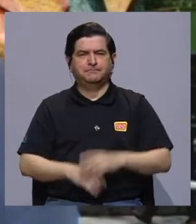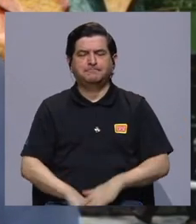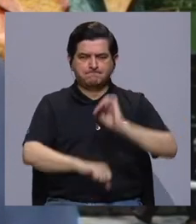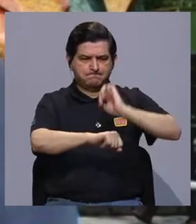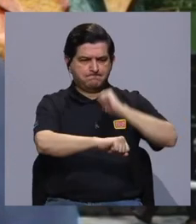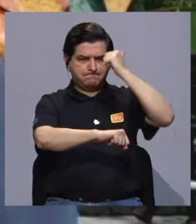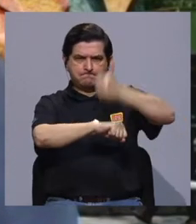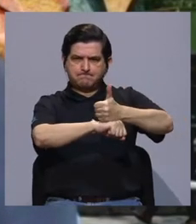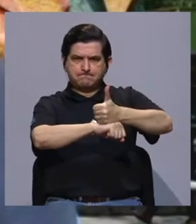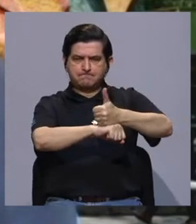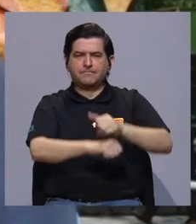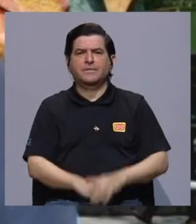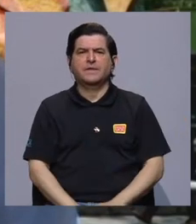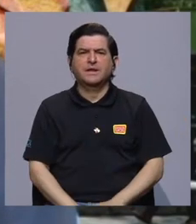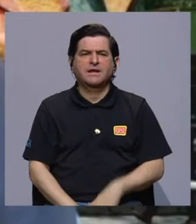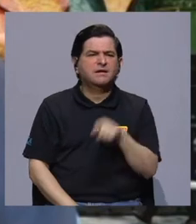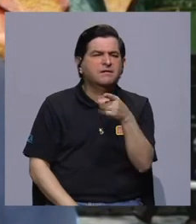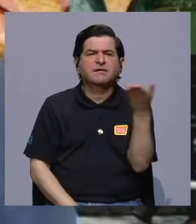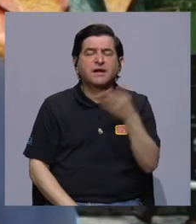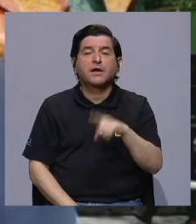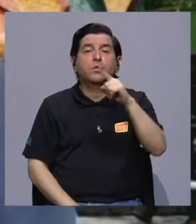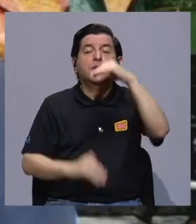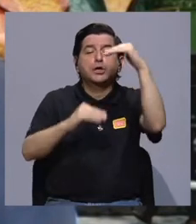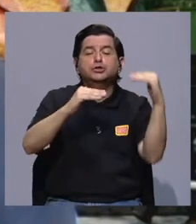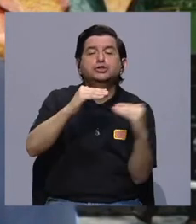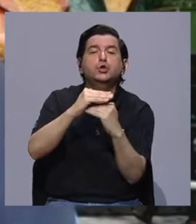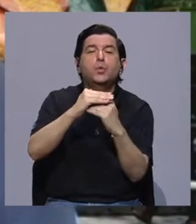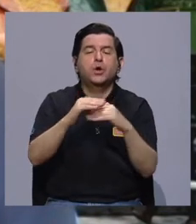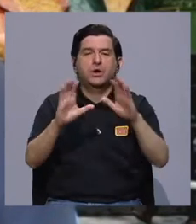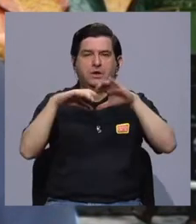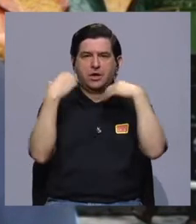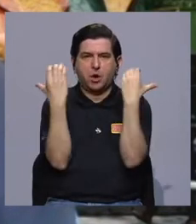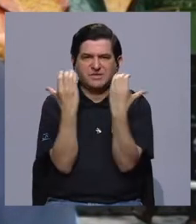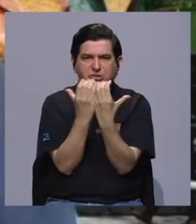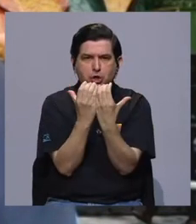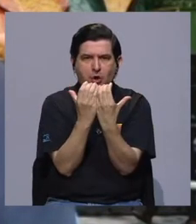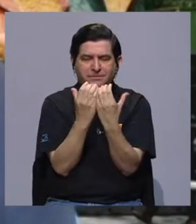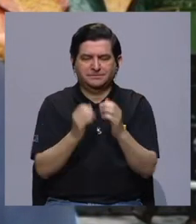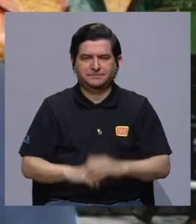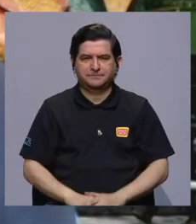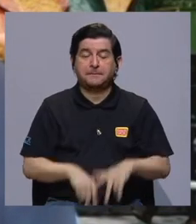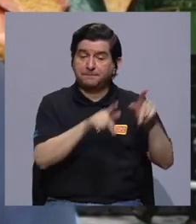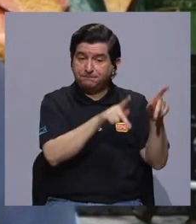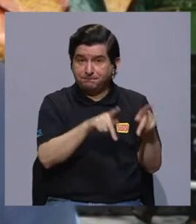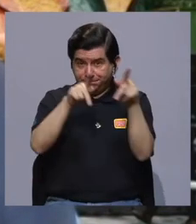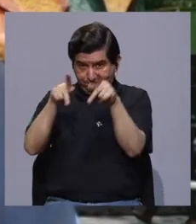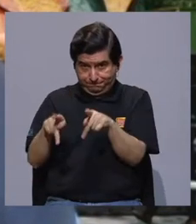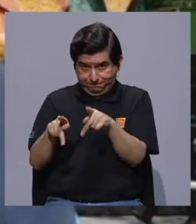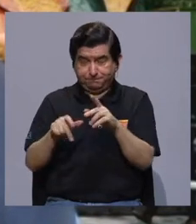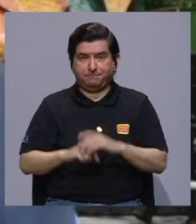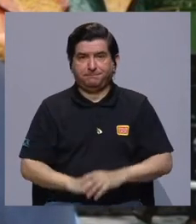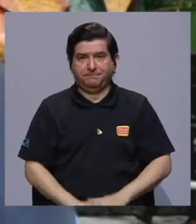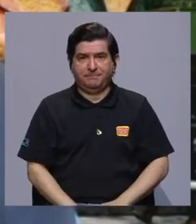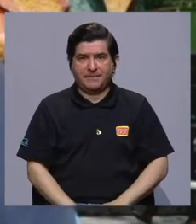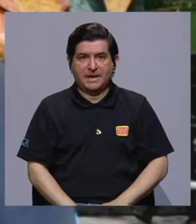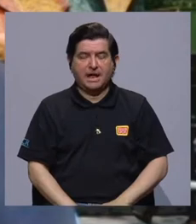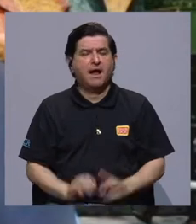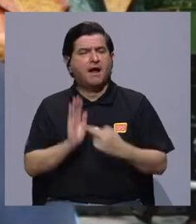definen conformar una subcomisión de personas